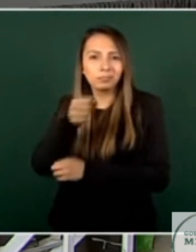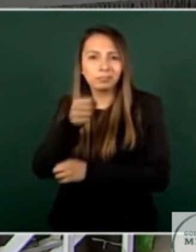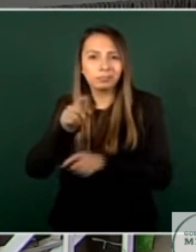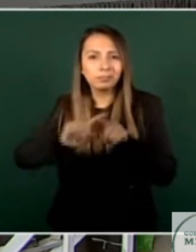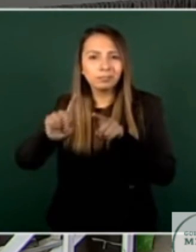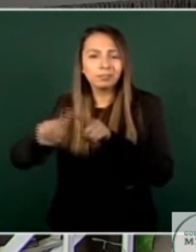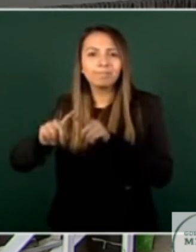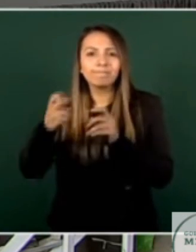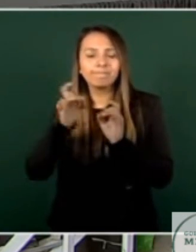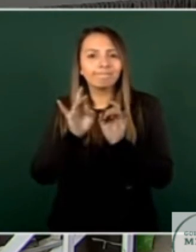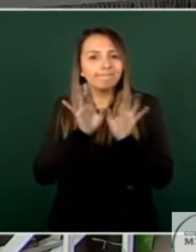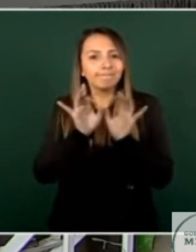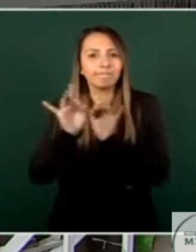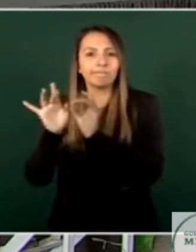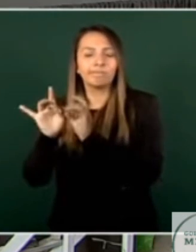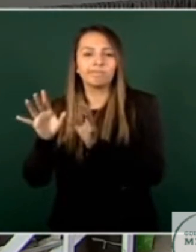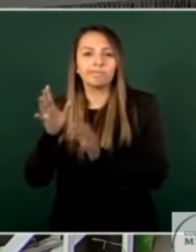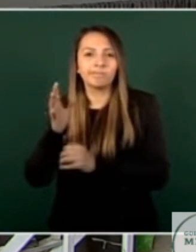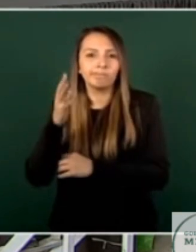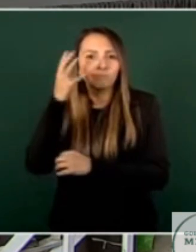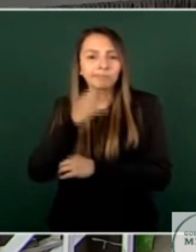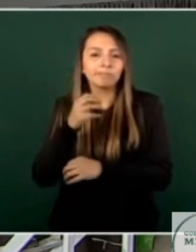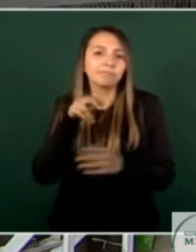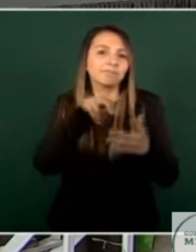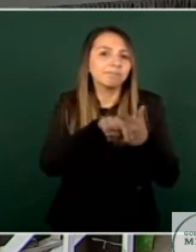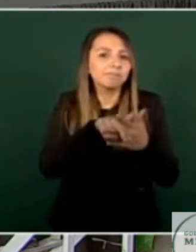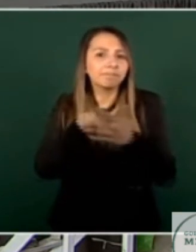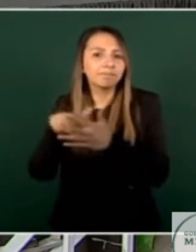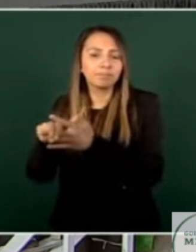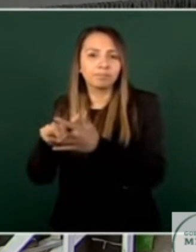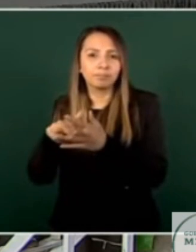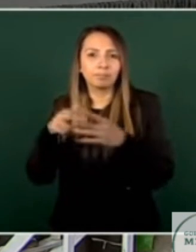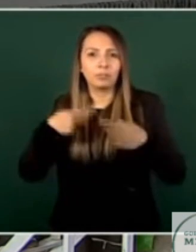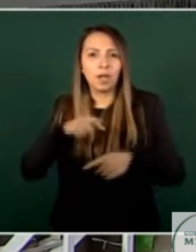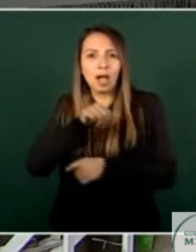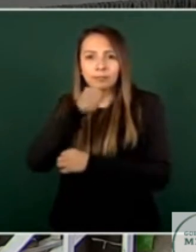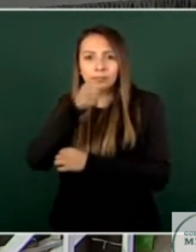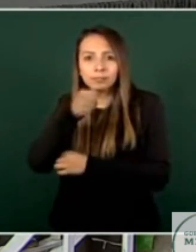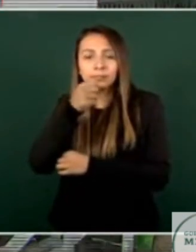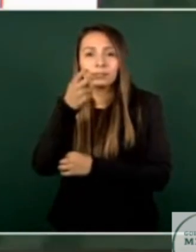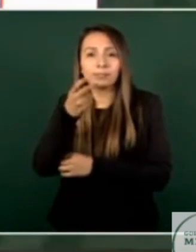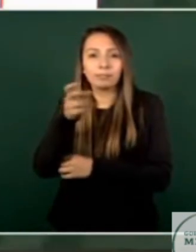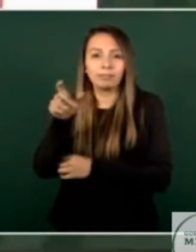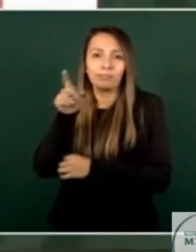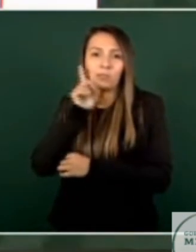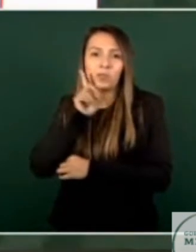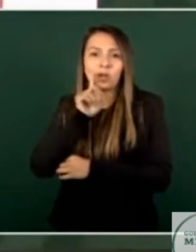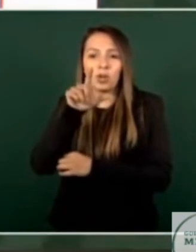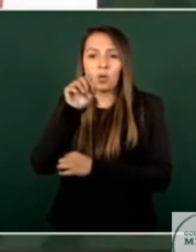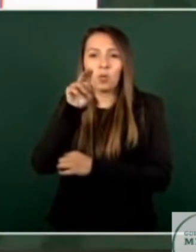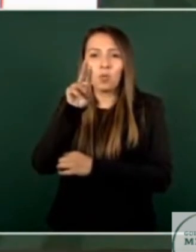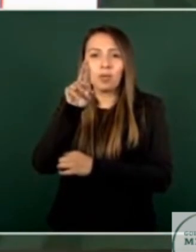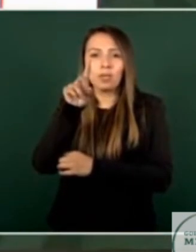lamentables homicidios de compañeros periodistas bueno, este es el caso de la periodista Lourdes Maldonado